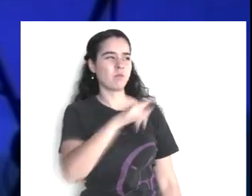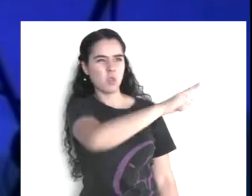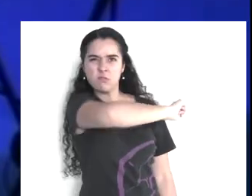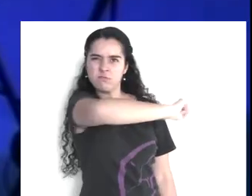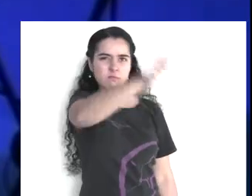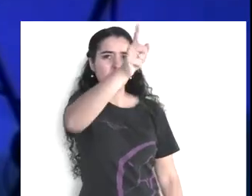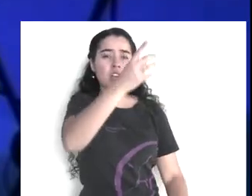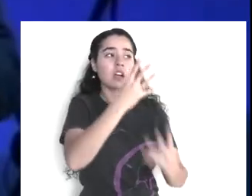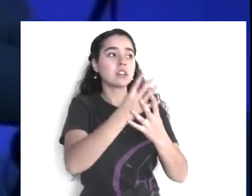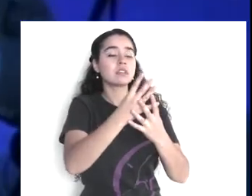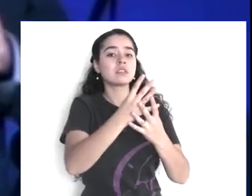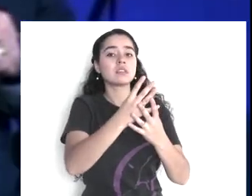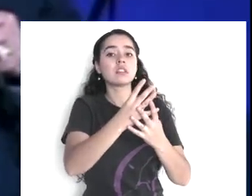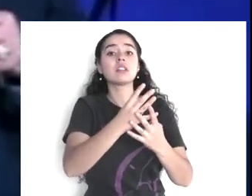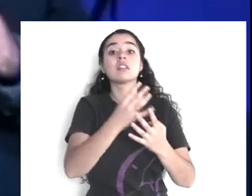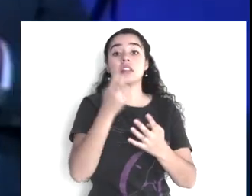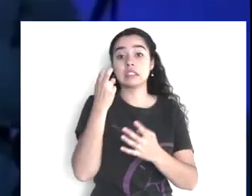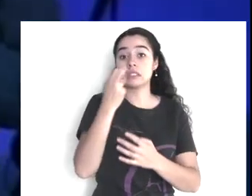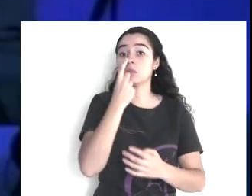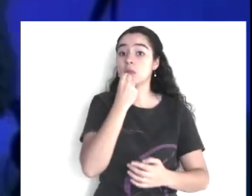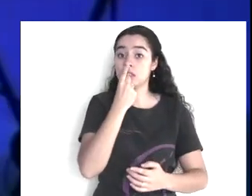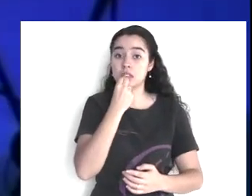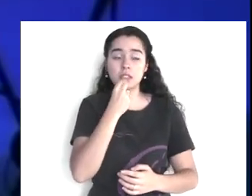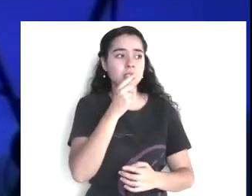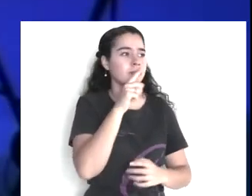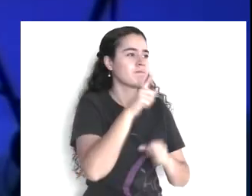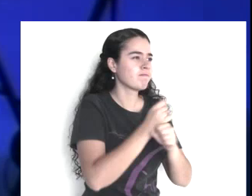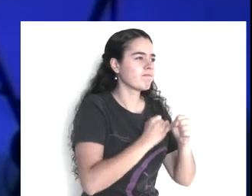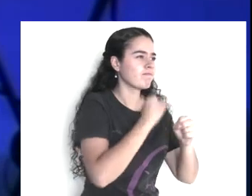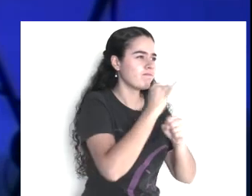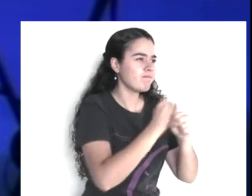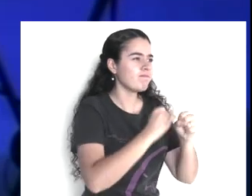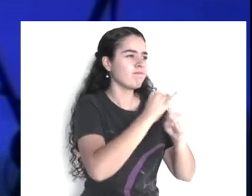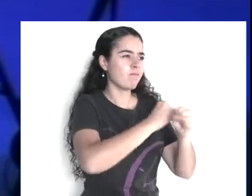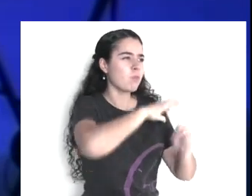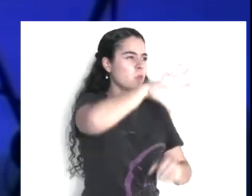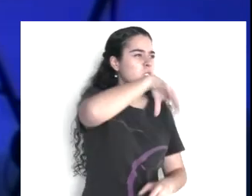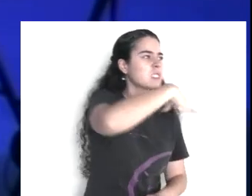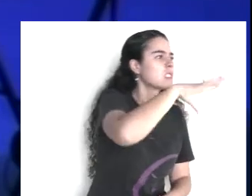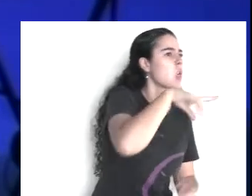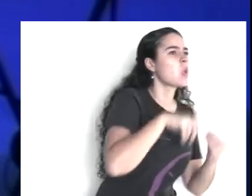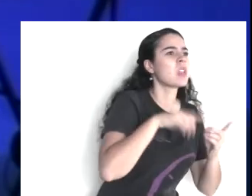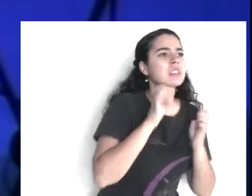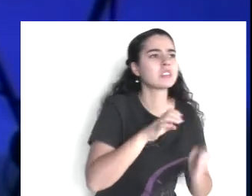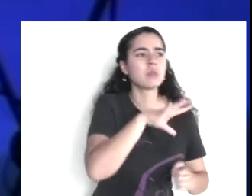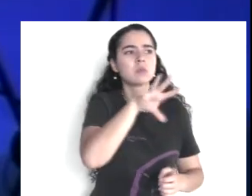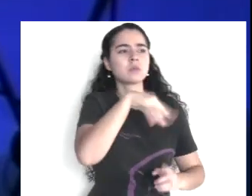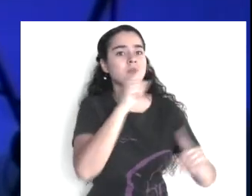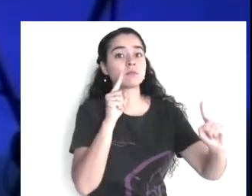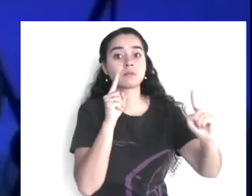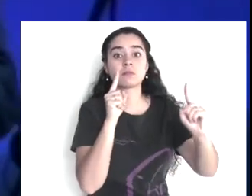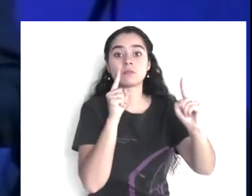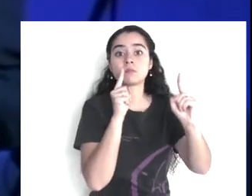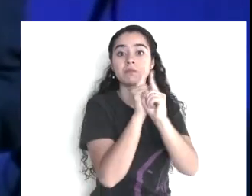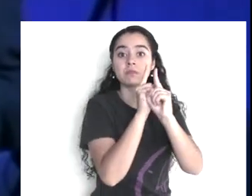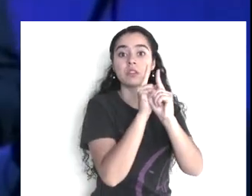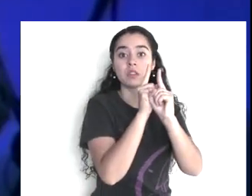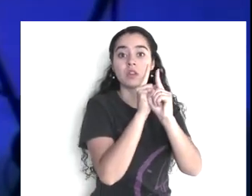Y lo anduvo persiguiendo por tierra, mar y aire. La película termina,